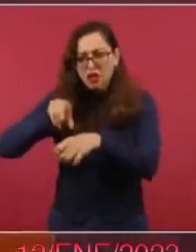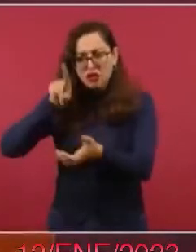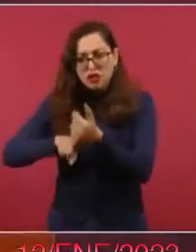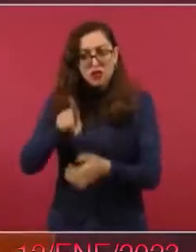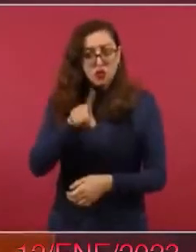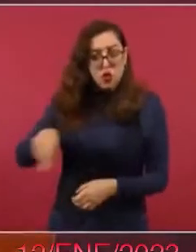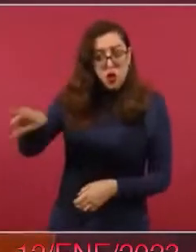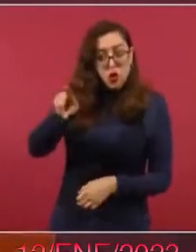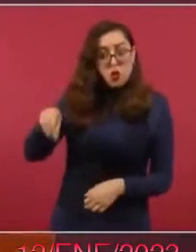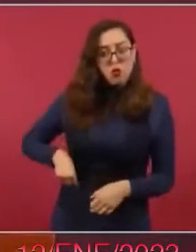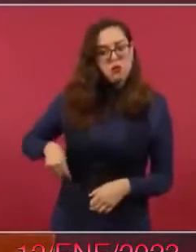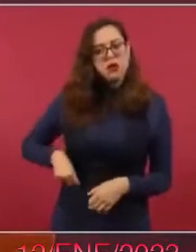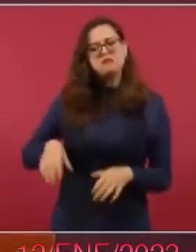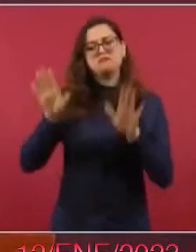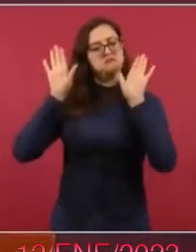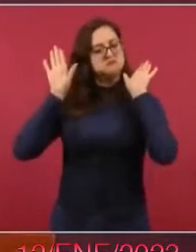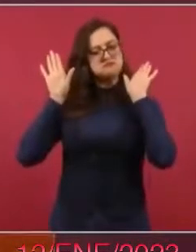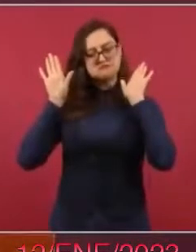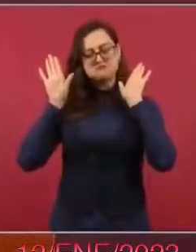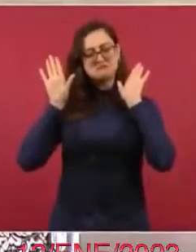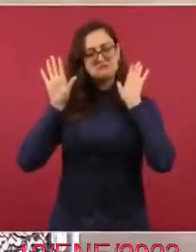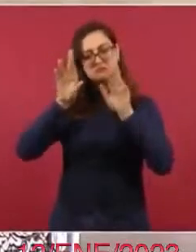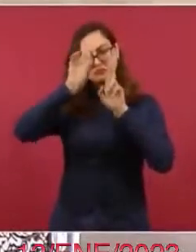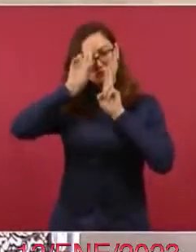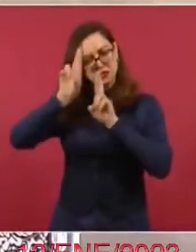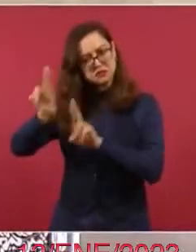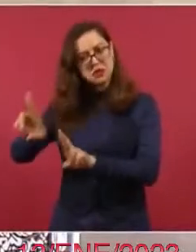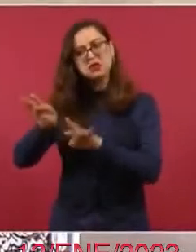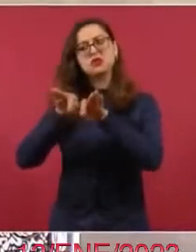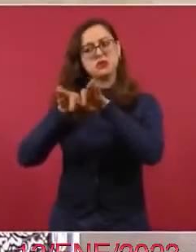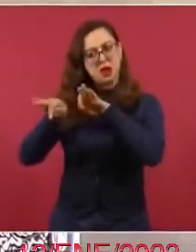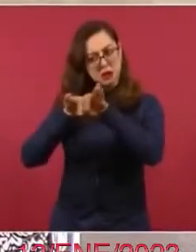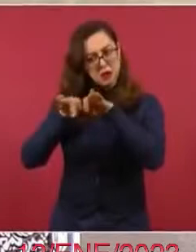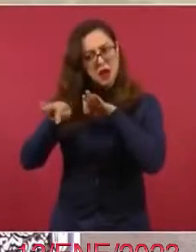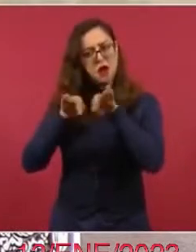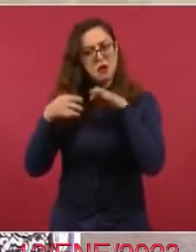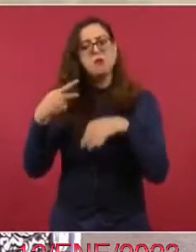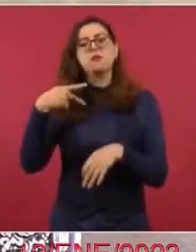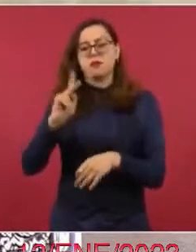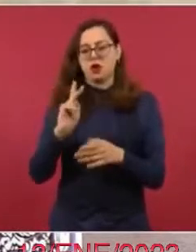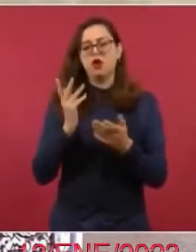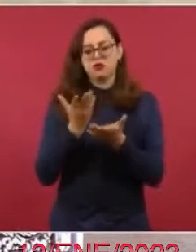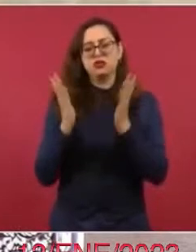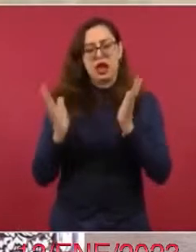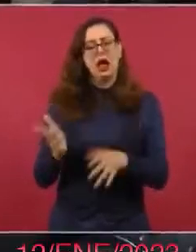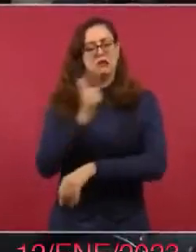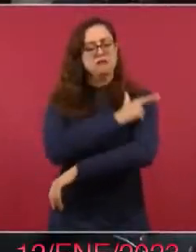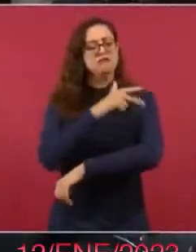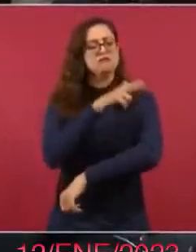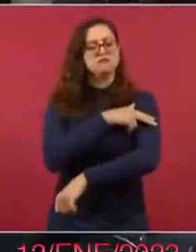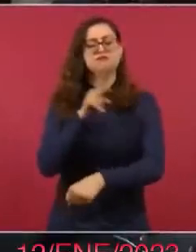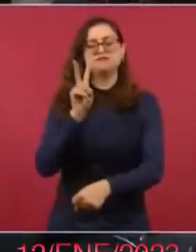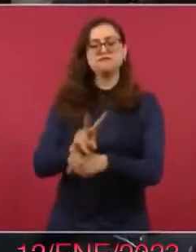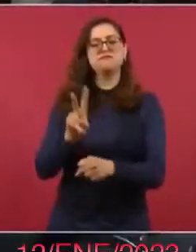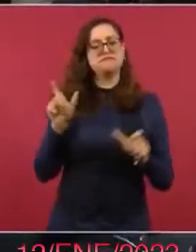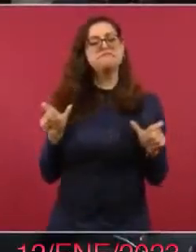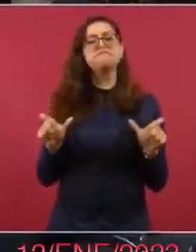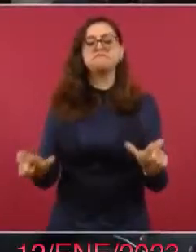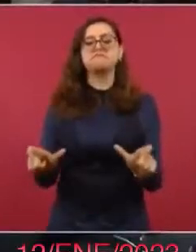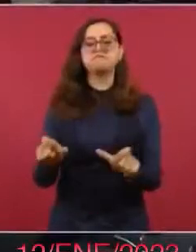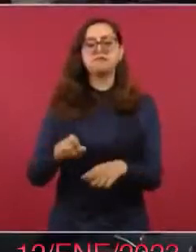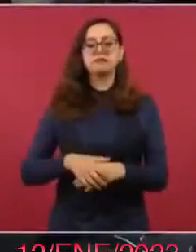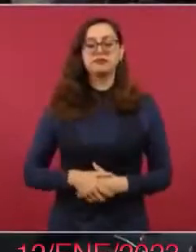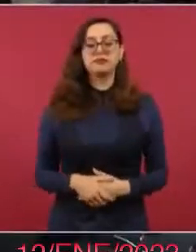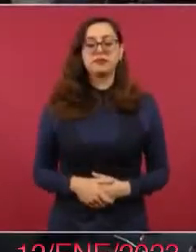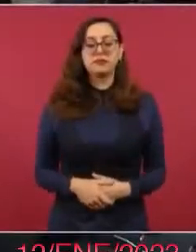trabajadores, pues, son quienes operan todos los días el metro, pero tenemos que proteger. ¿Los usuarios están seguros?